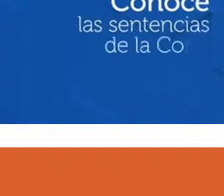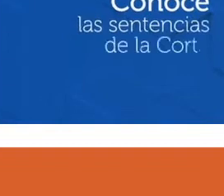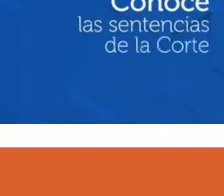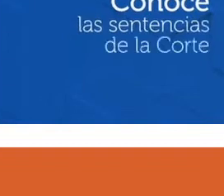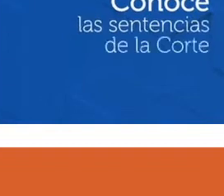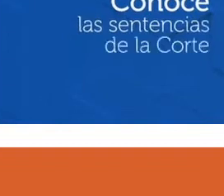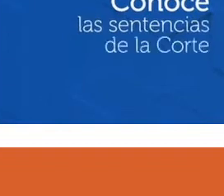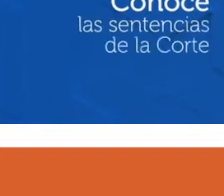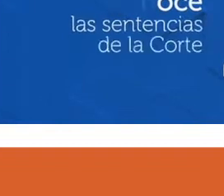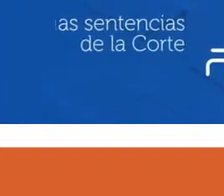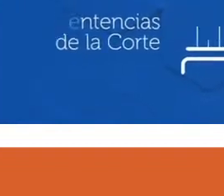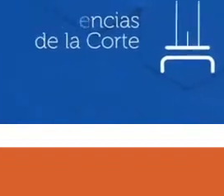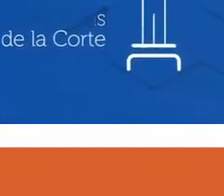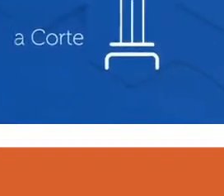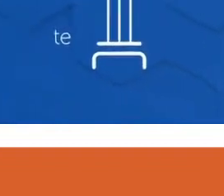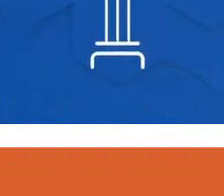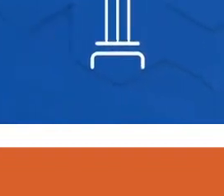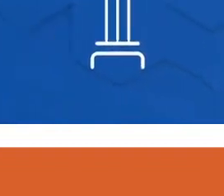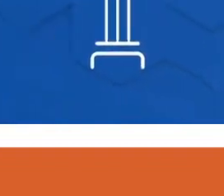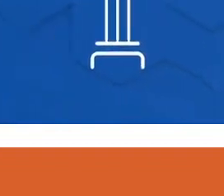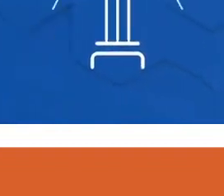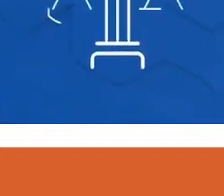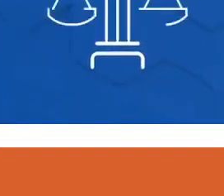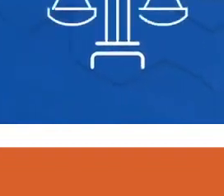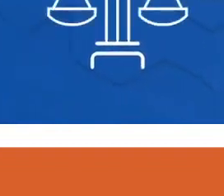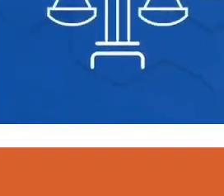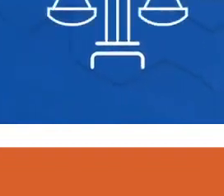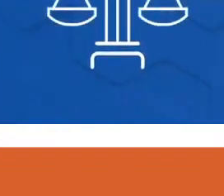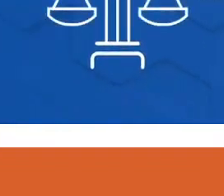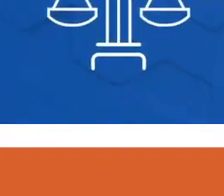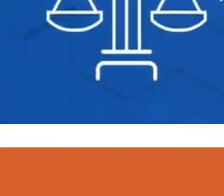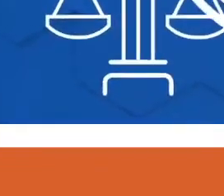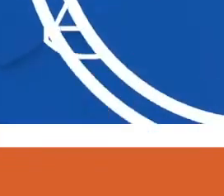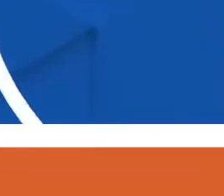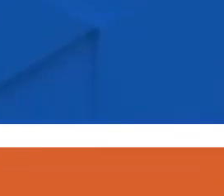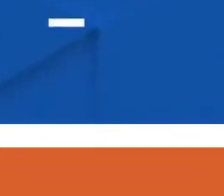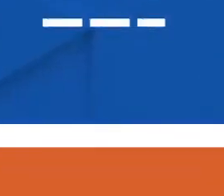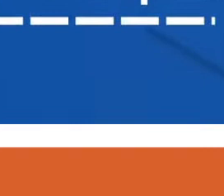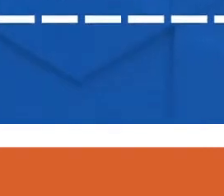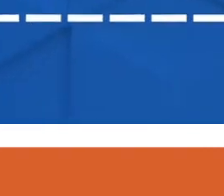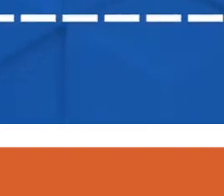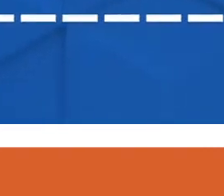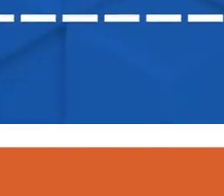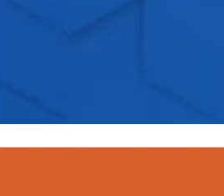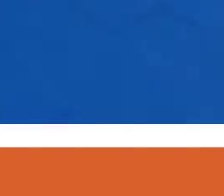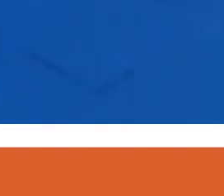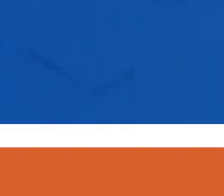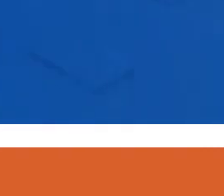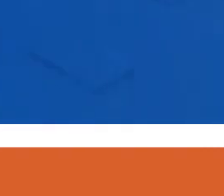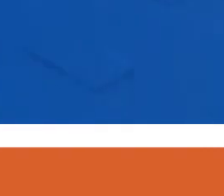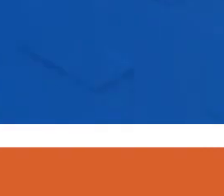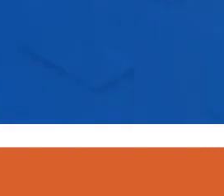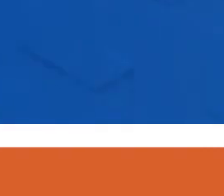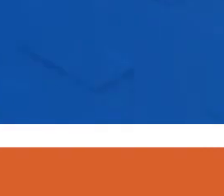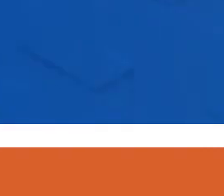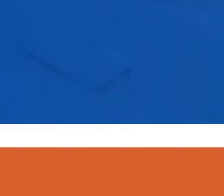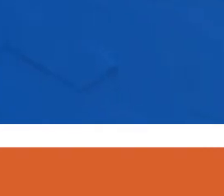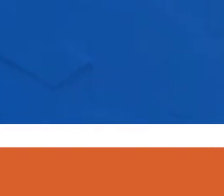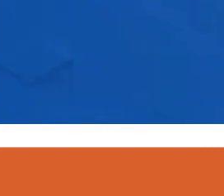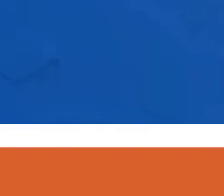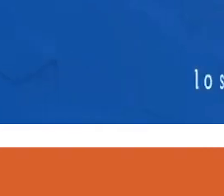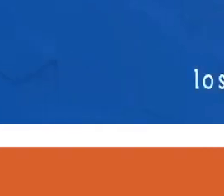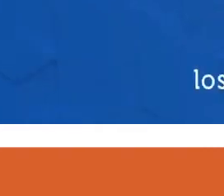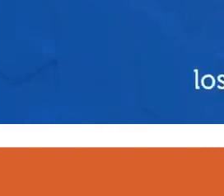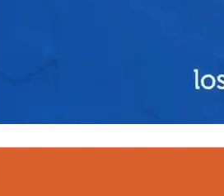Conoce las sentencias de la Corte que protegen los derechos humanos de todas las personas. Para ampliar tu conocimiento sobre el trabajo jurisdiccional,